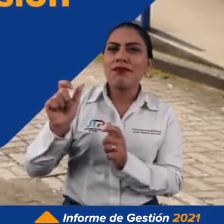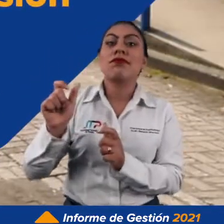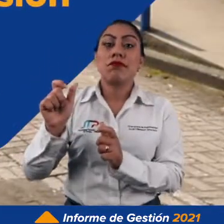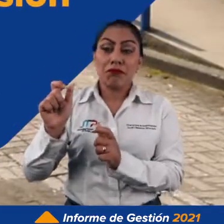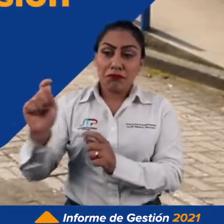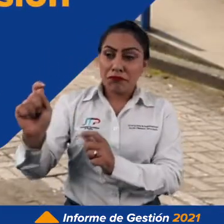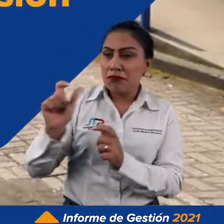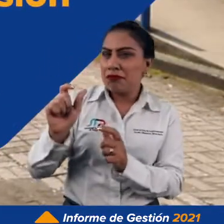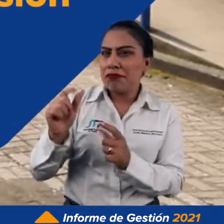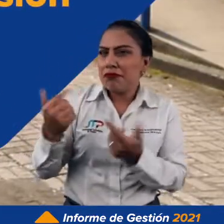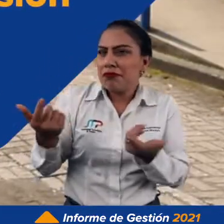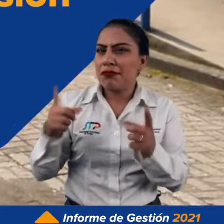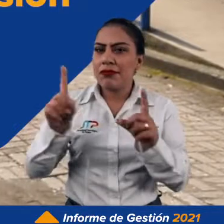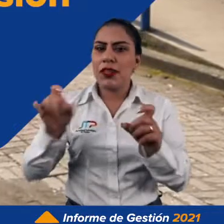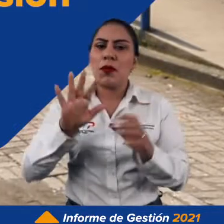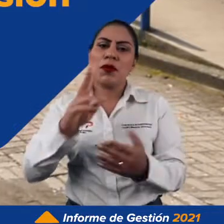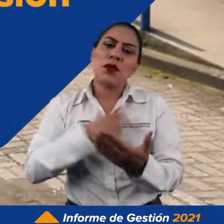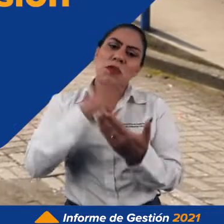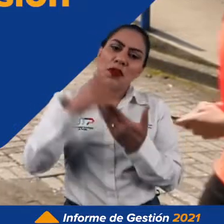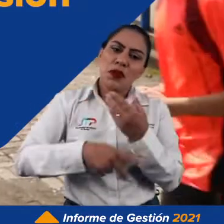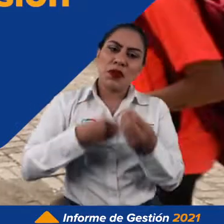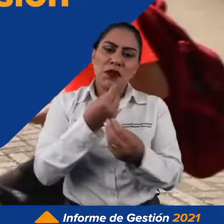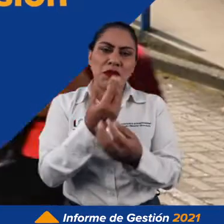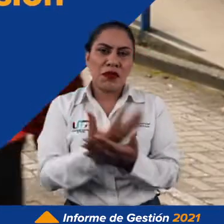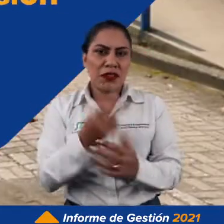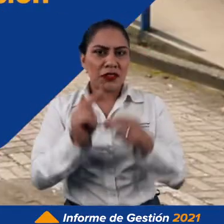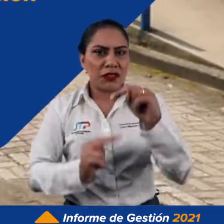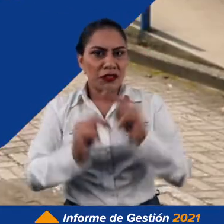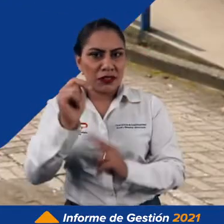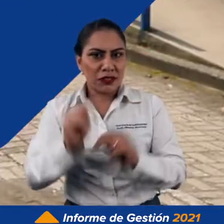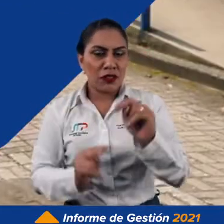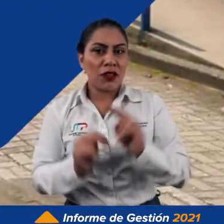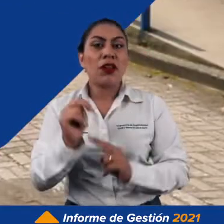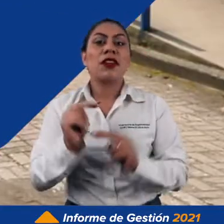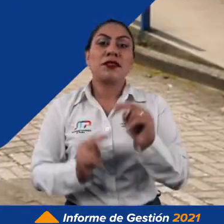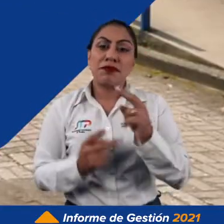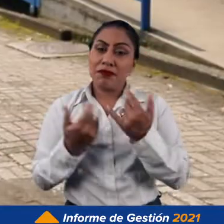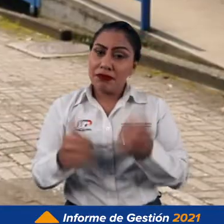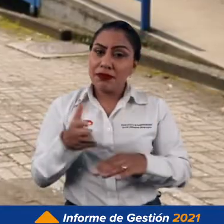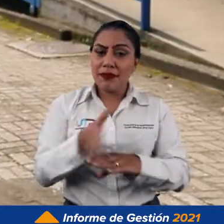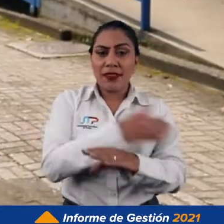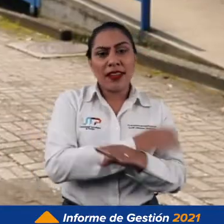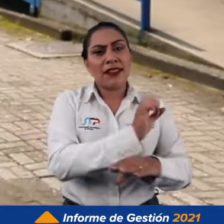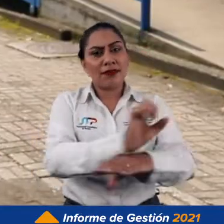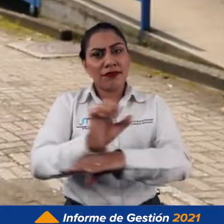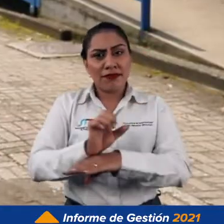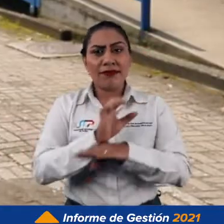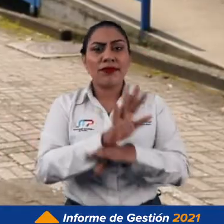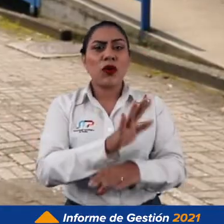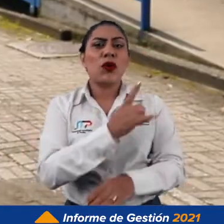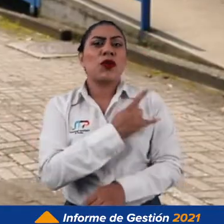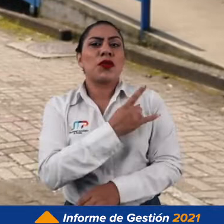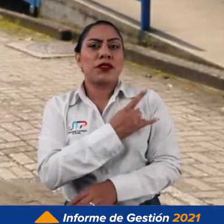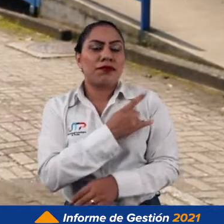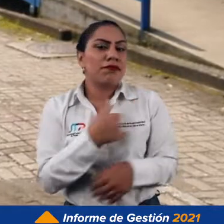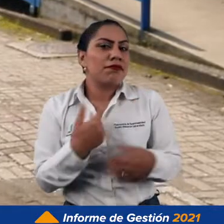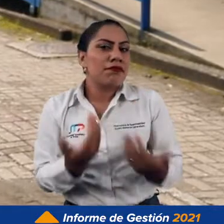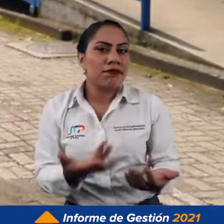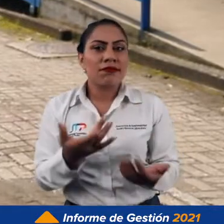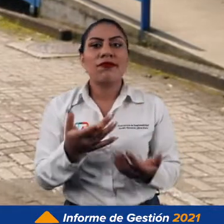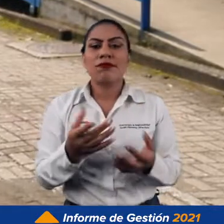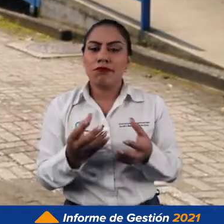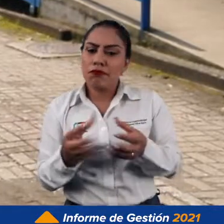que fueron orientados a proyectos de infraestructura priorizados por los estamentos universitarios